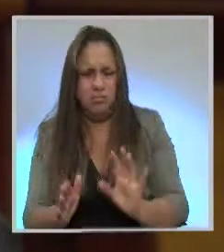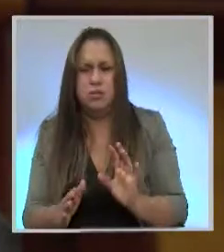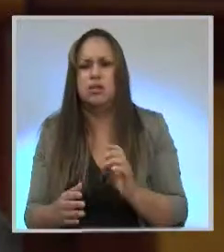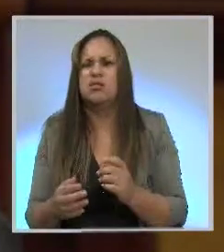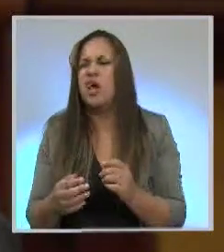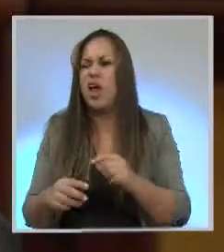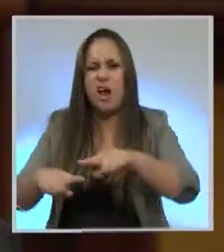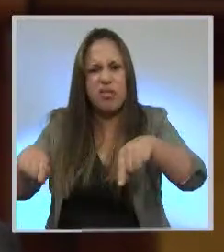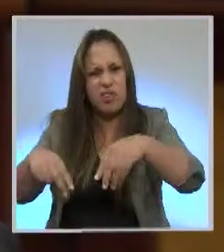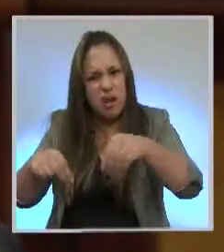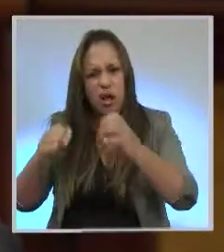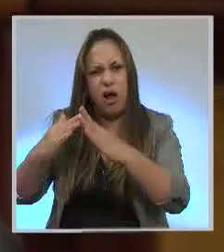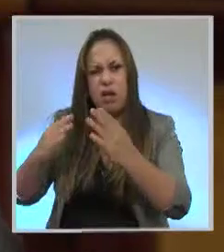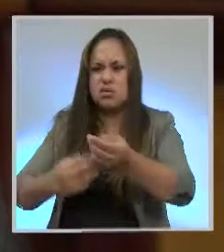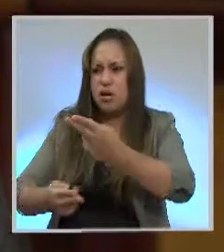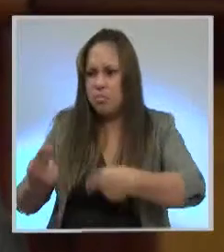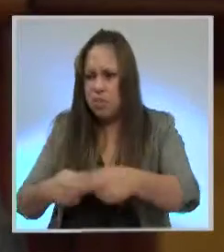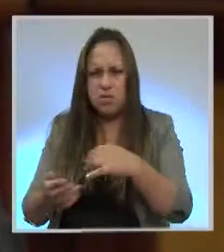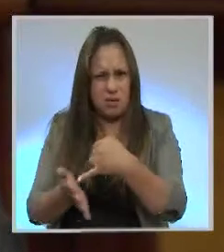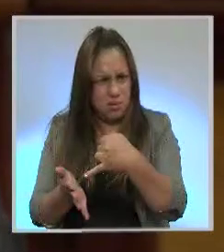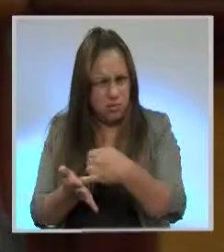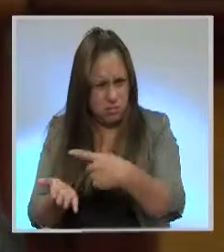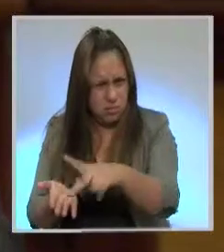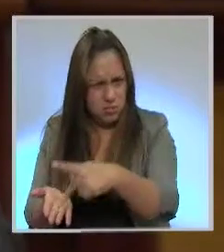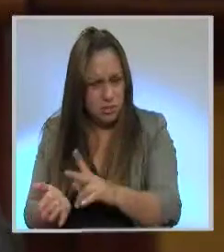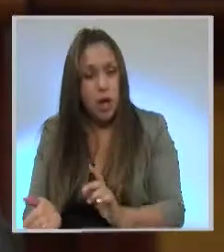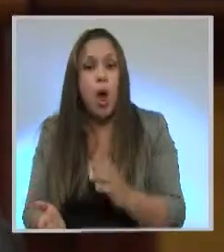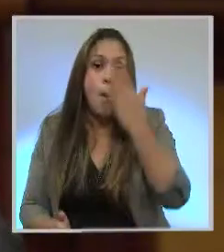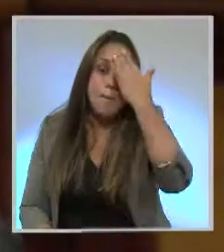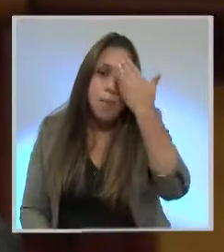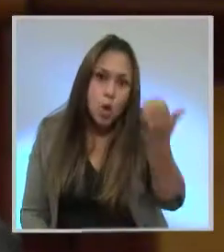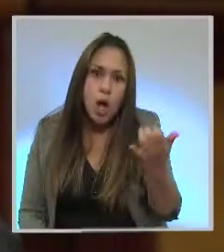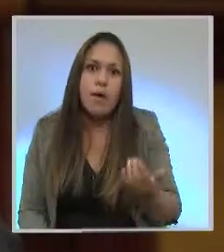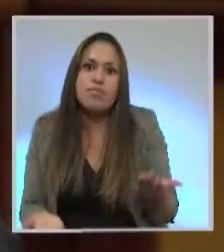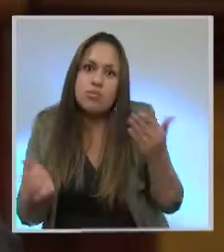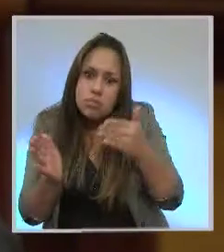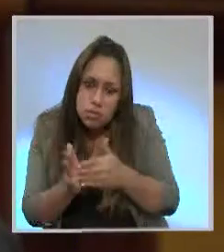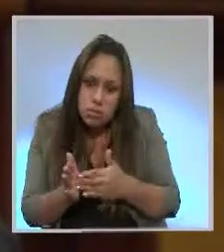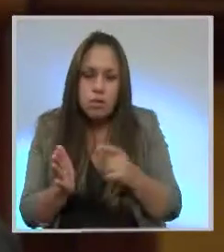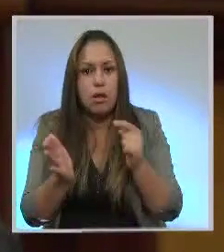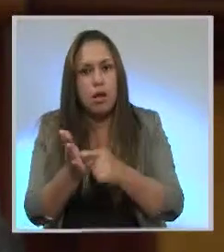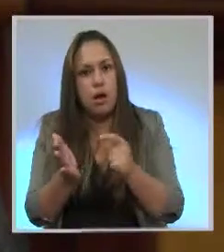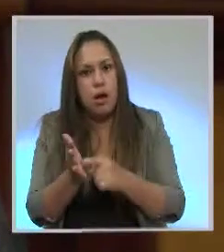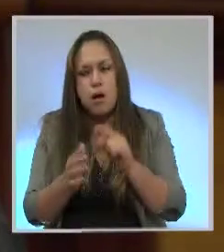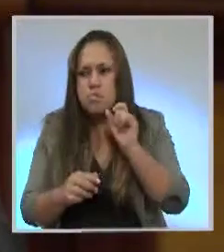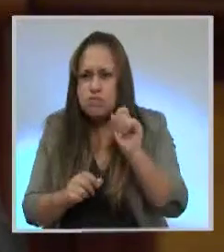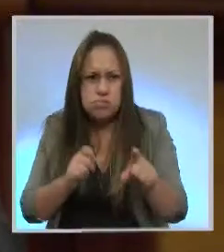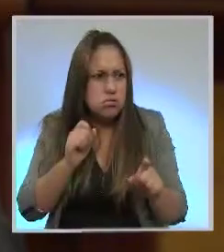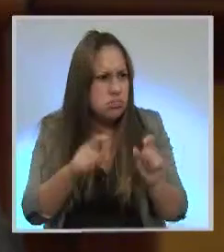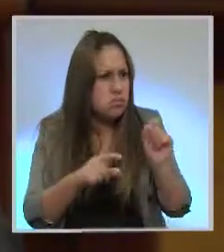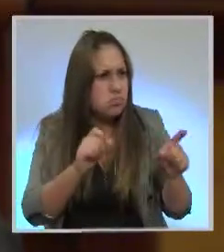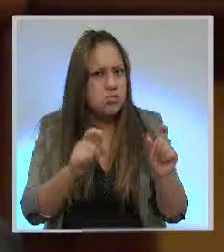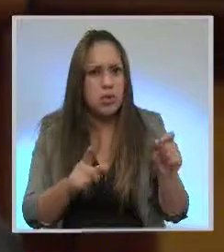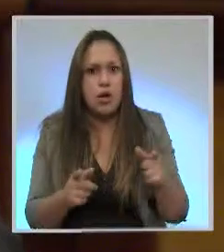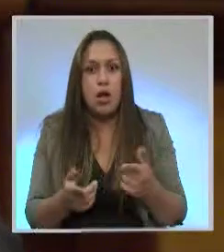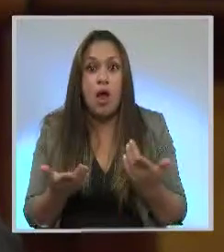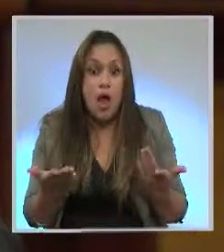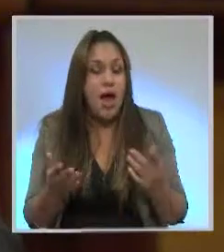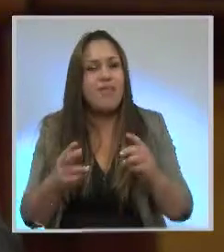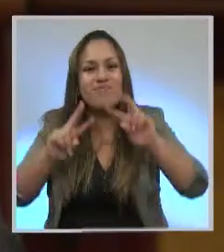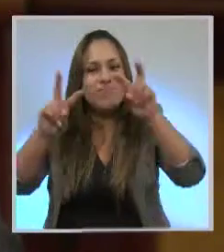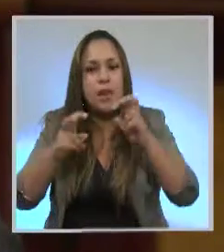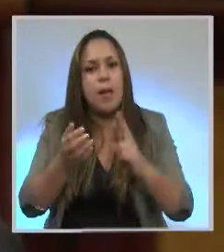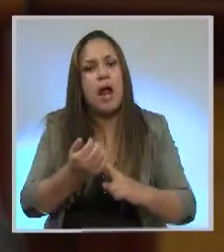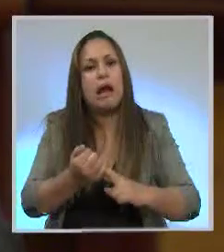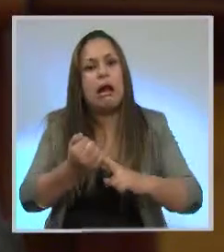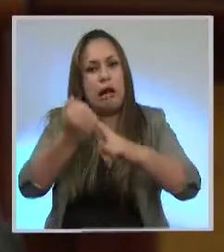económicos, impositivos y recaudatorios, pues ¿por qué no consultarle al pueblo por algo más trascendental como es las enmiendas constitucionales